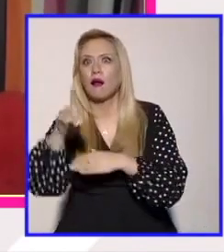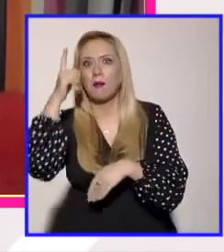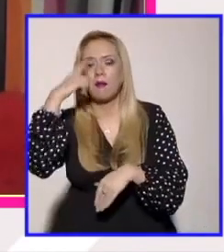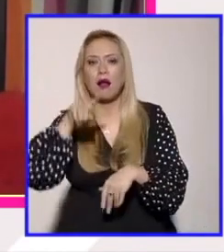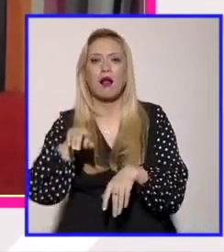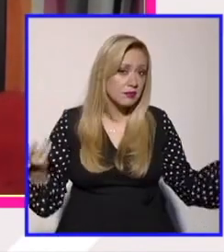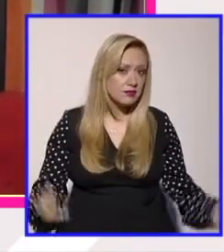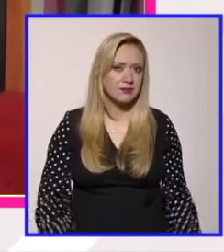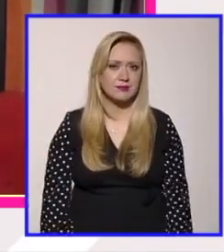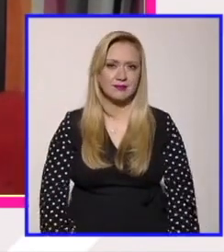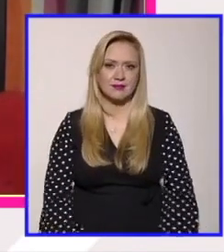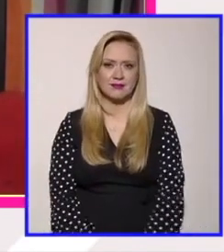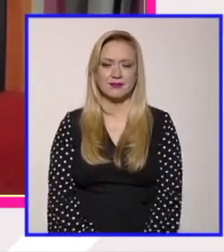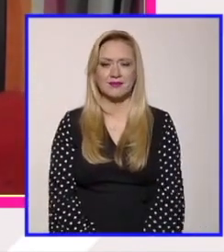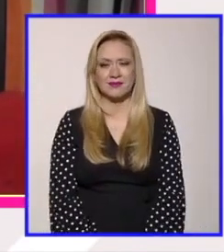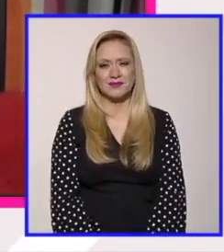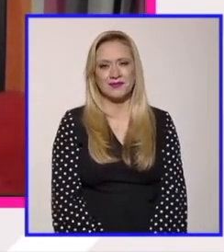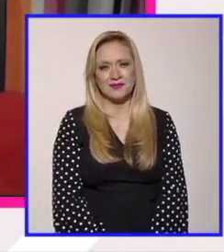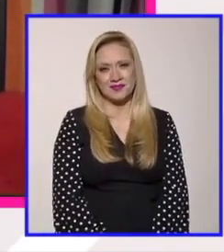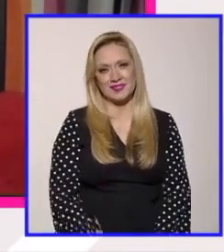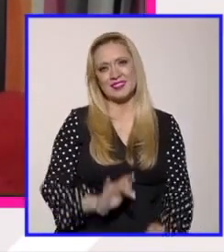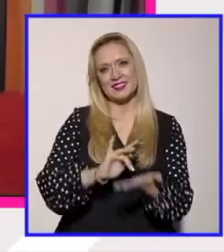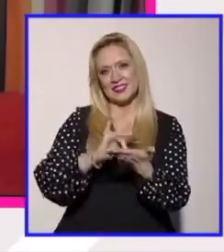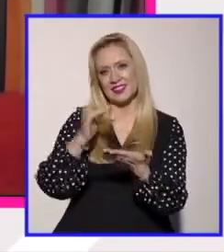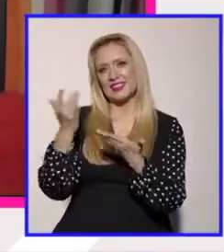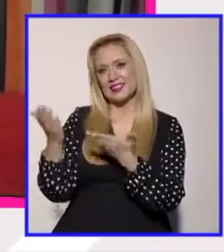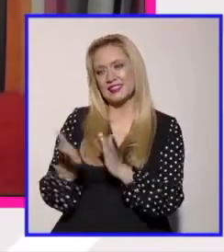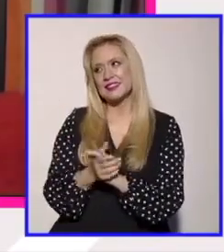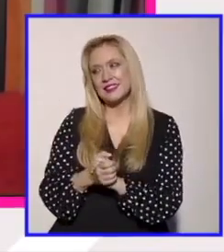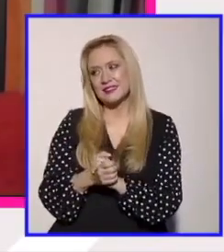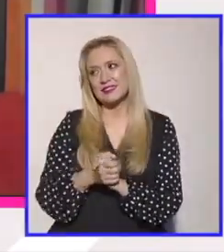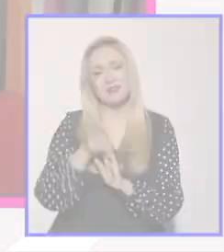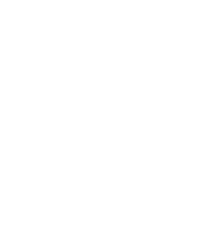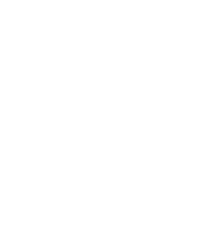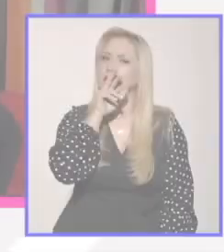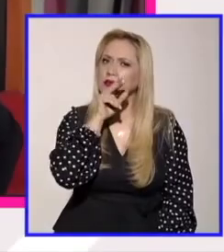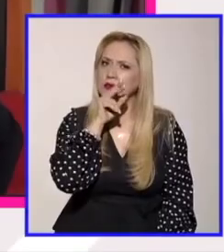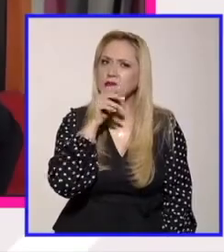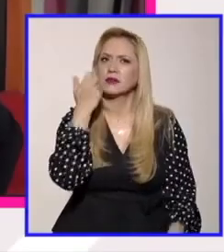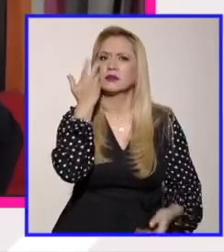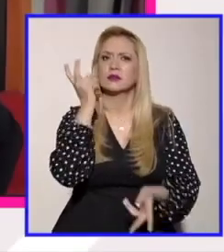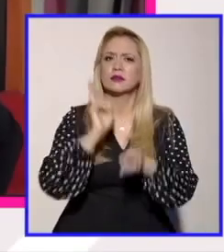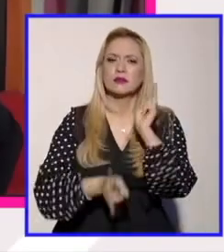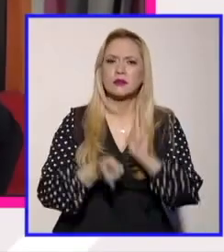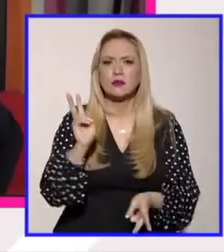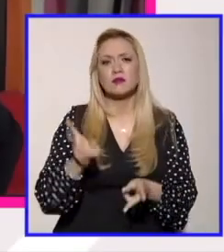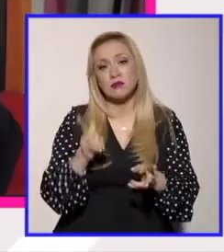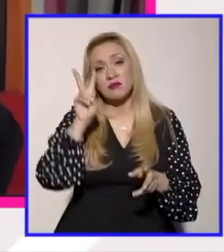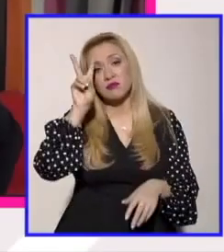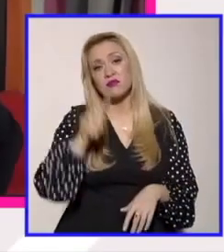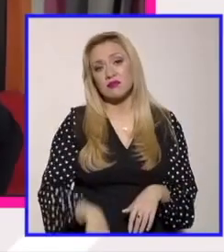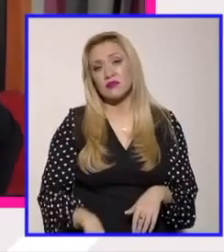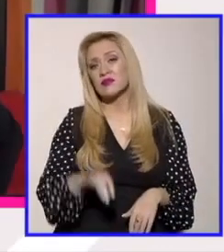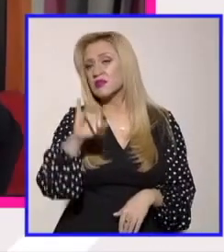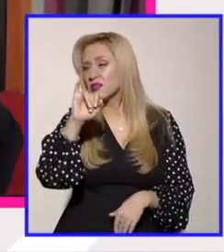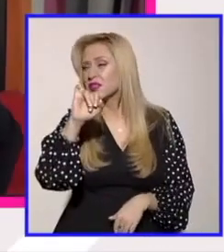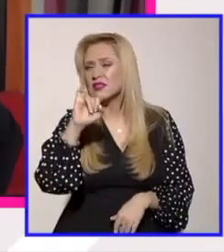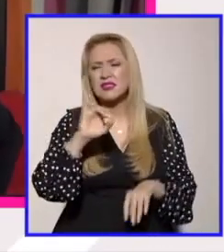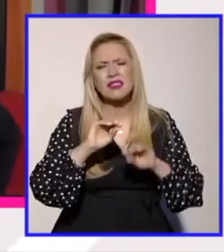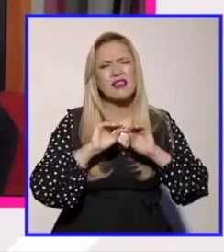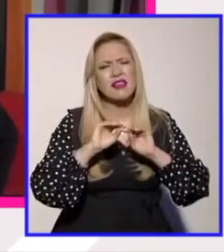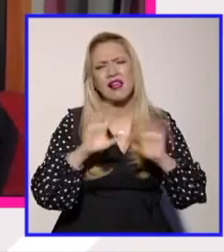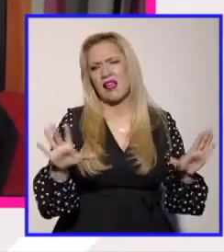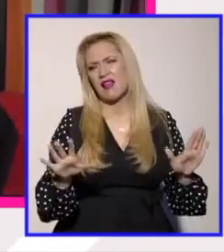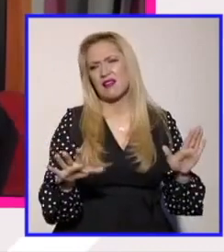da rabia, ¿no? Gracias, Ofelia. sin duda hay muchos temas. Es evidente que una persona que